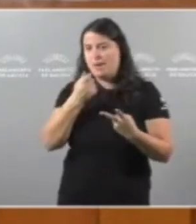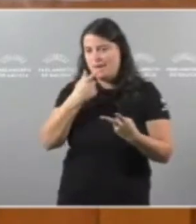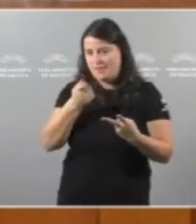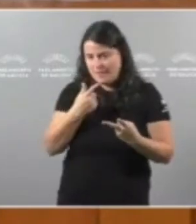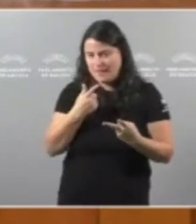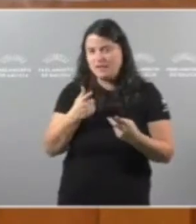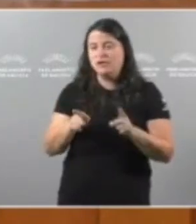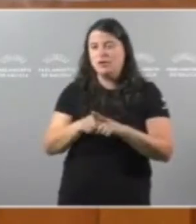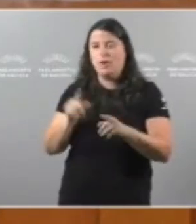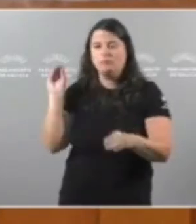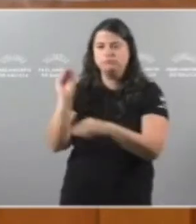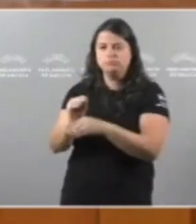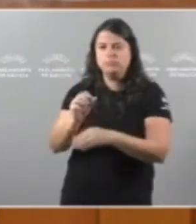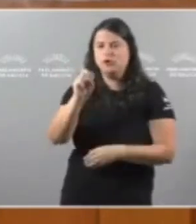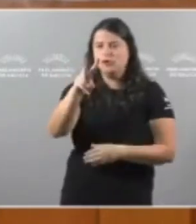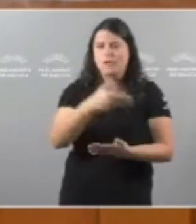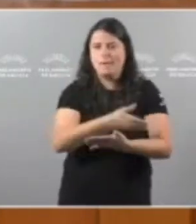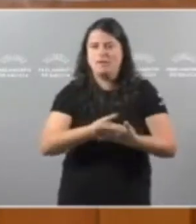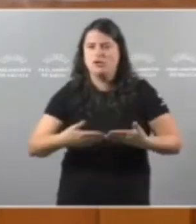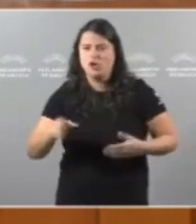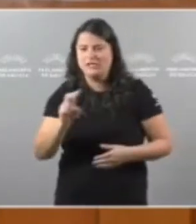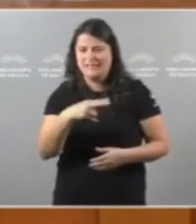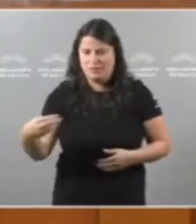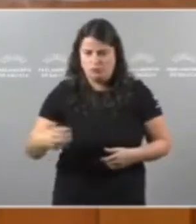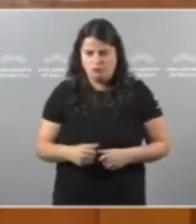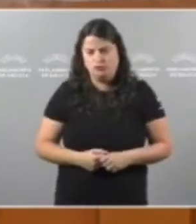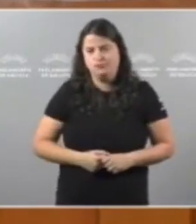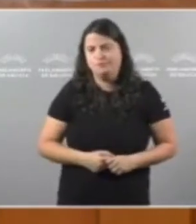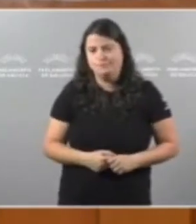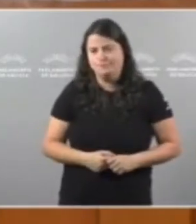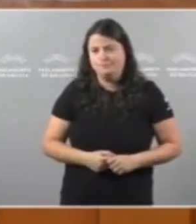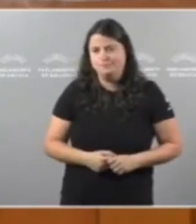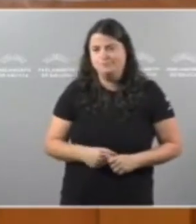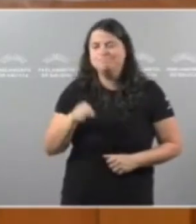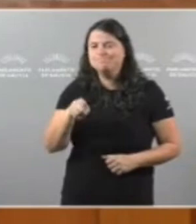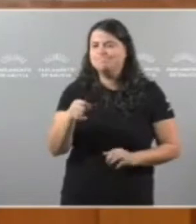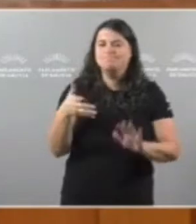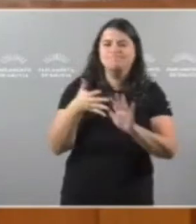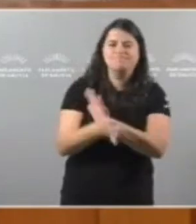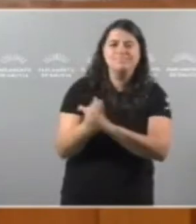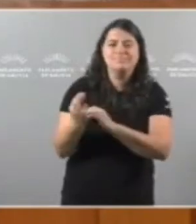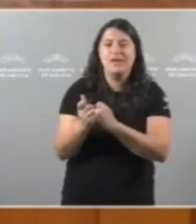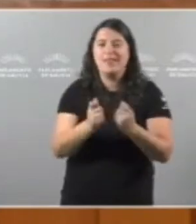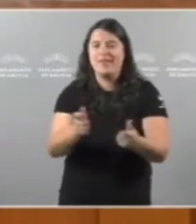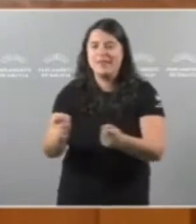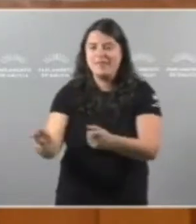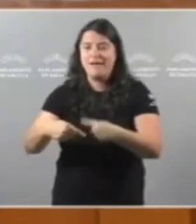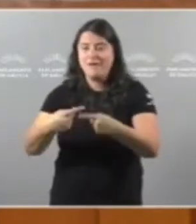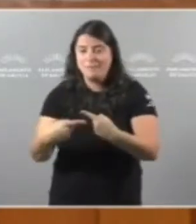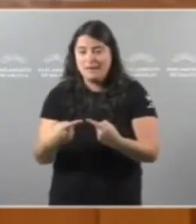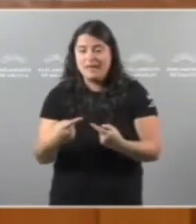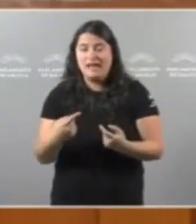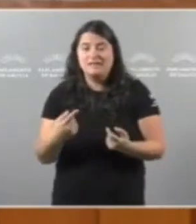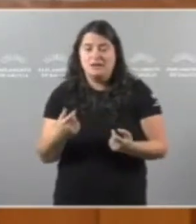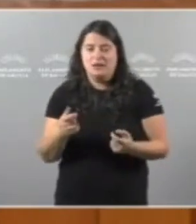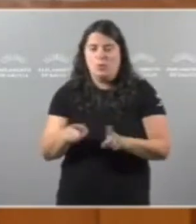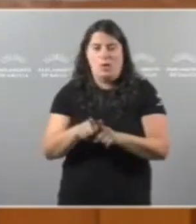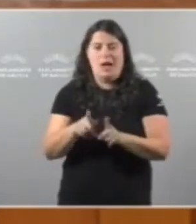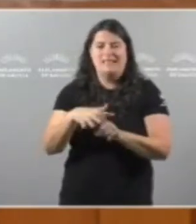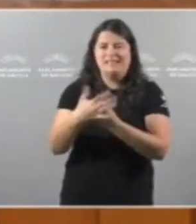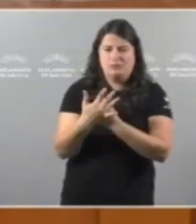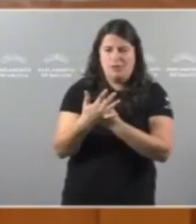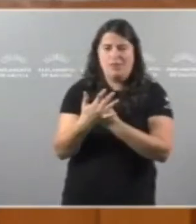Cunha partida De 12 Millóns De euros Esto significaría Darlle As familias Que están Nunha situación